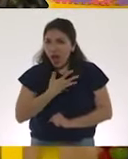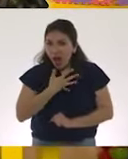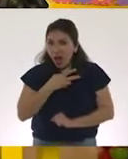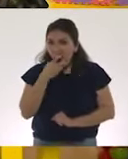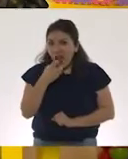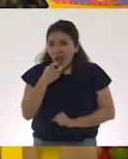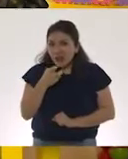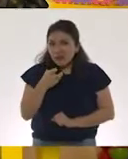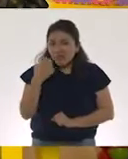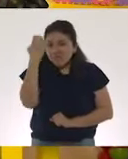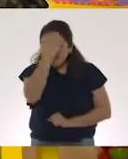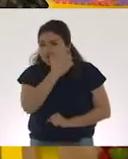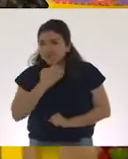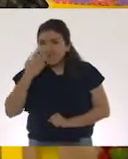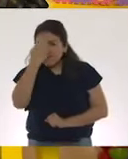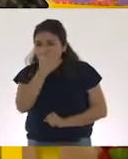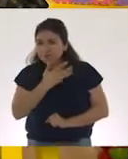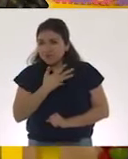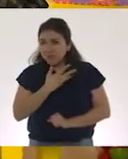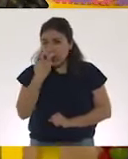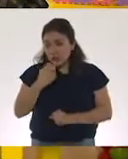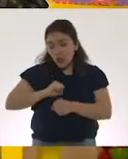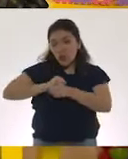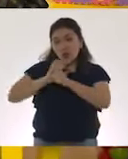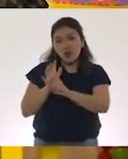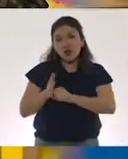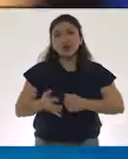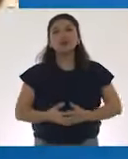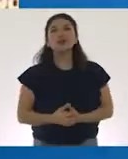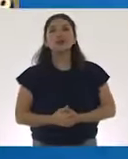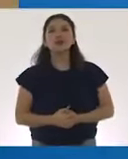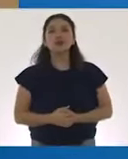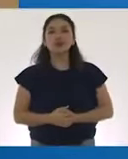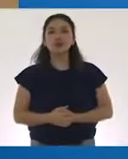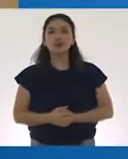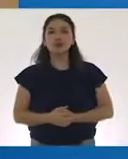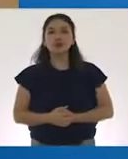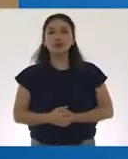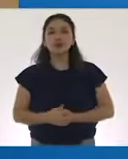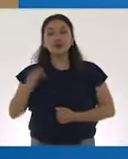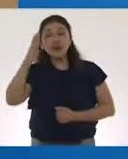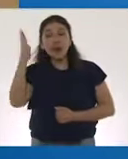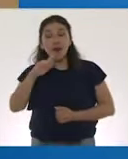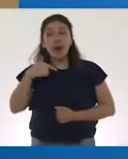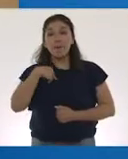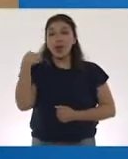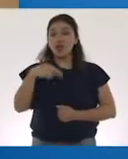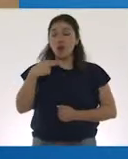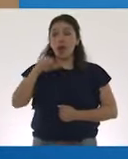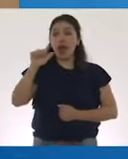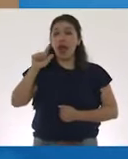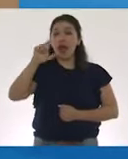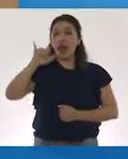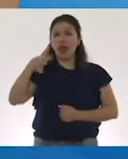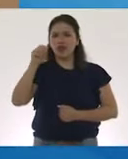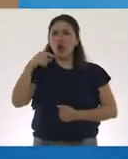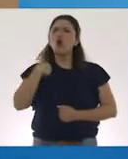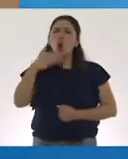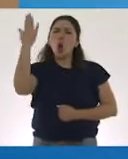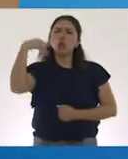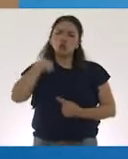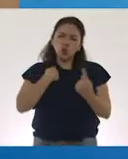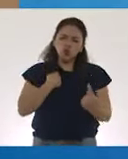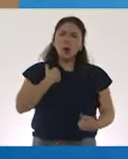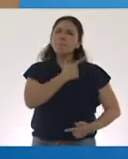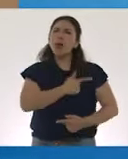partículas virales de este nuevo coronavirus. Hola, mi nombre es Alejandro Cisneros y desde pequeño me gustaron mucho los